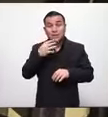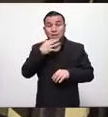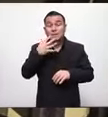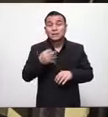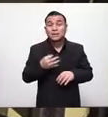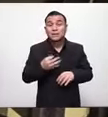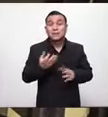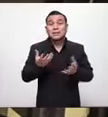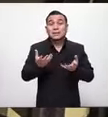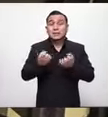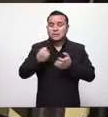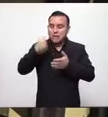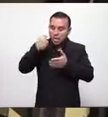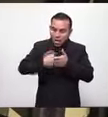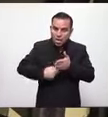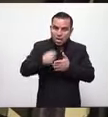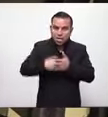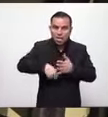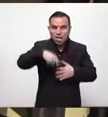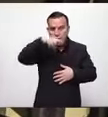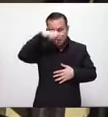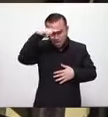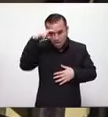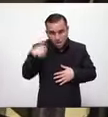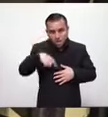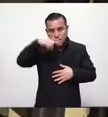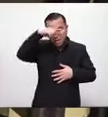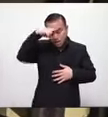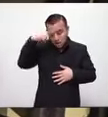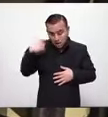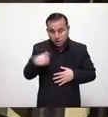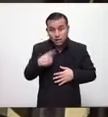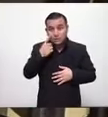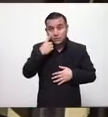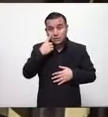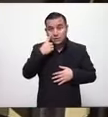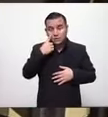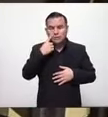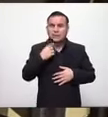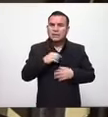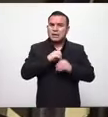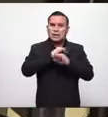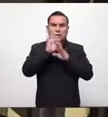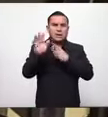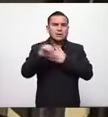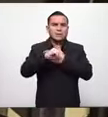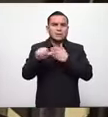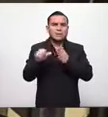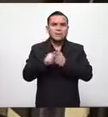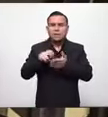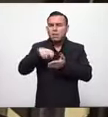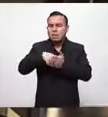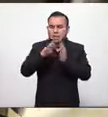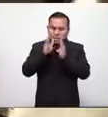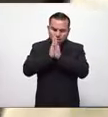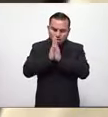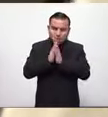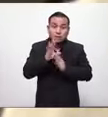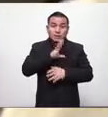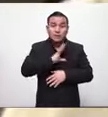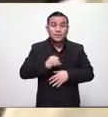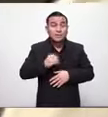verdaderamente trabajamos no solo desde el curul hablando sino que orando por nuestro país